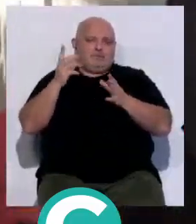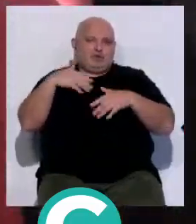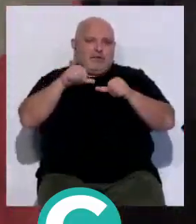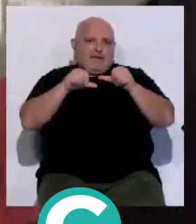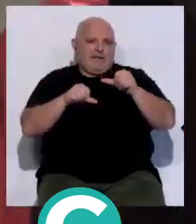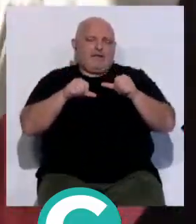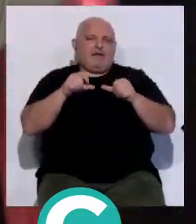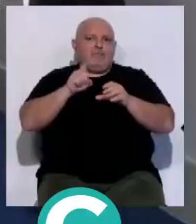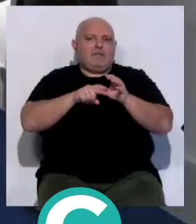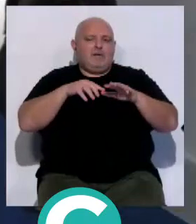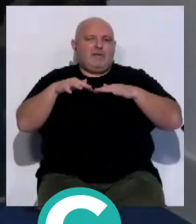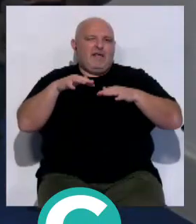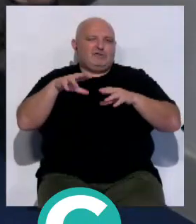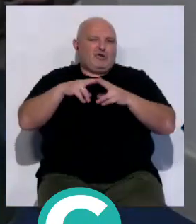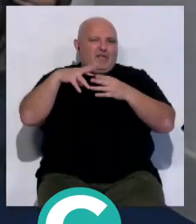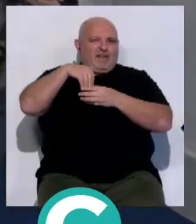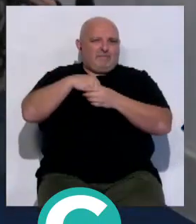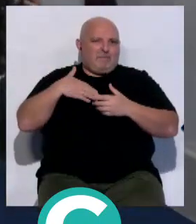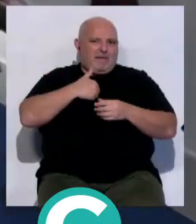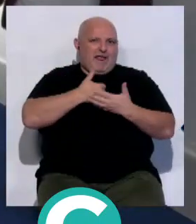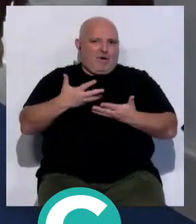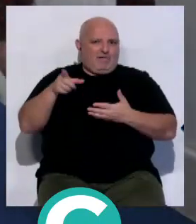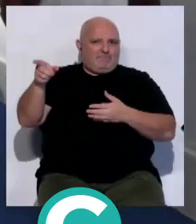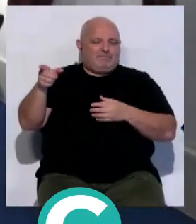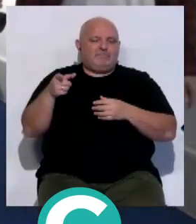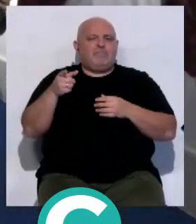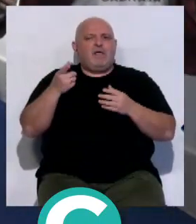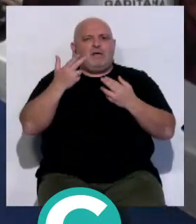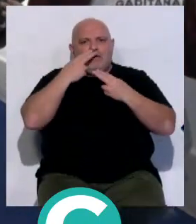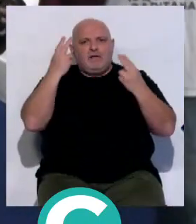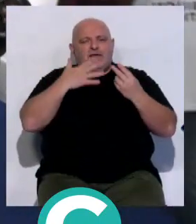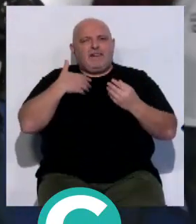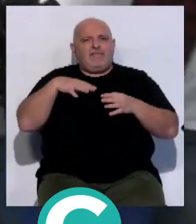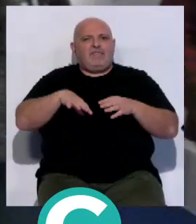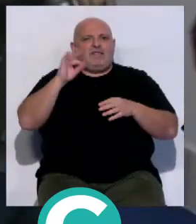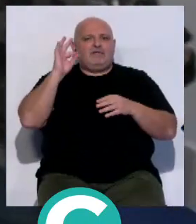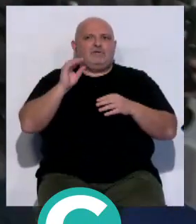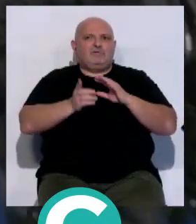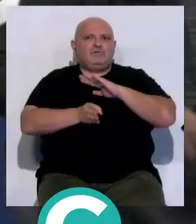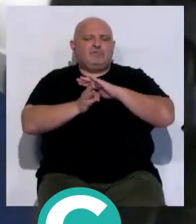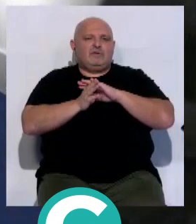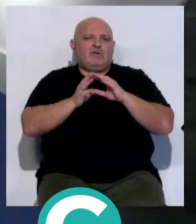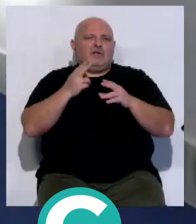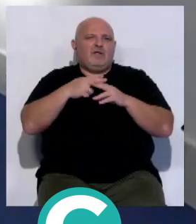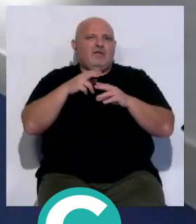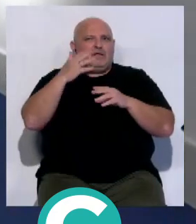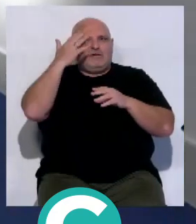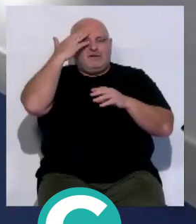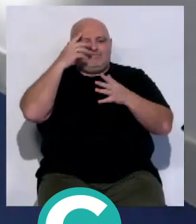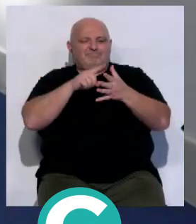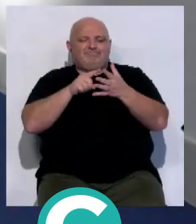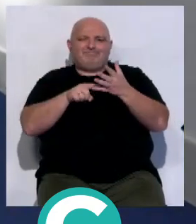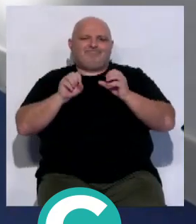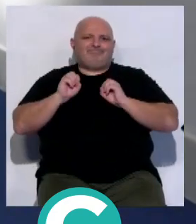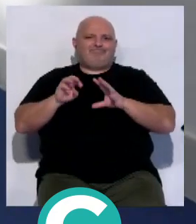Ciudadana y Movimientos Sociales. Han aprovechado el acto para hacer pública su decisión de no continuar en la política como cabezas visibles,